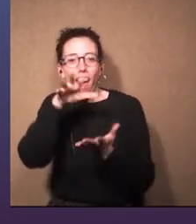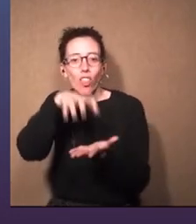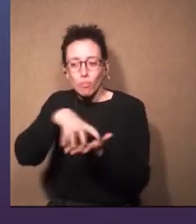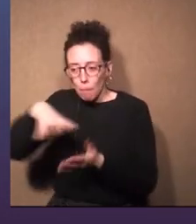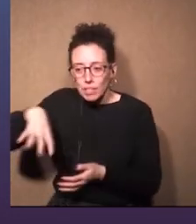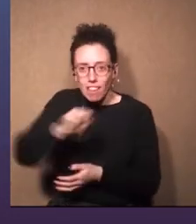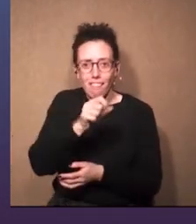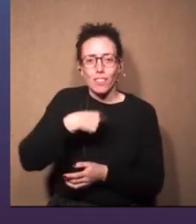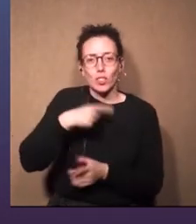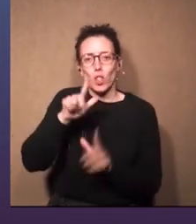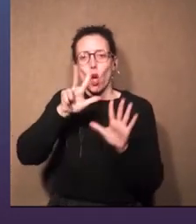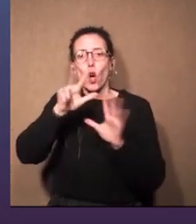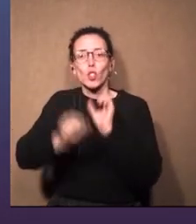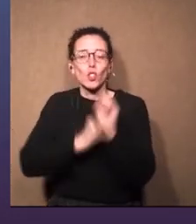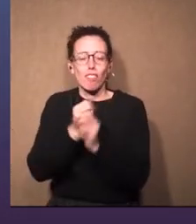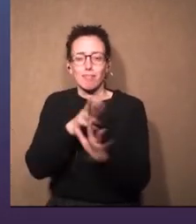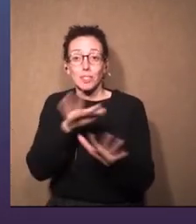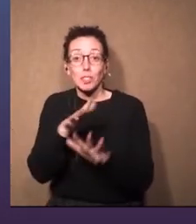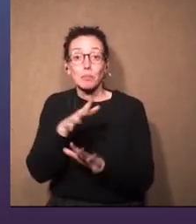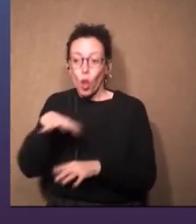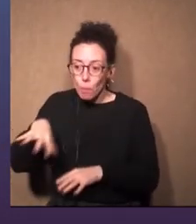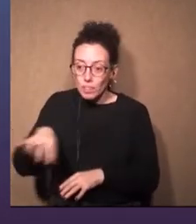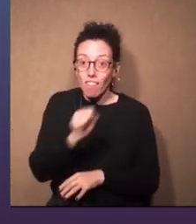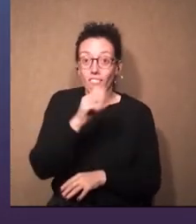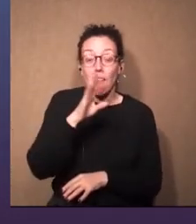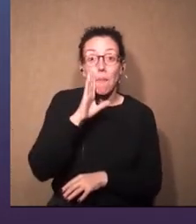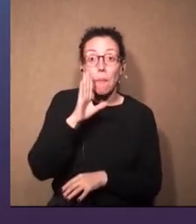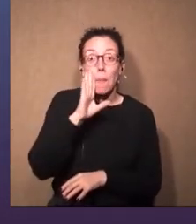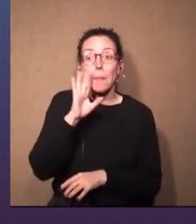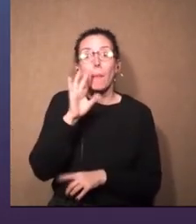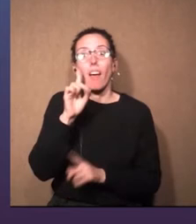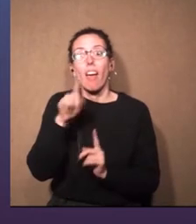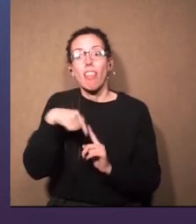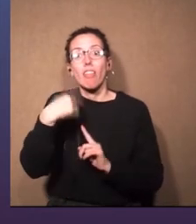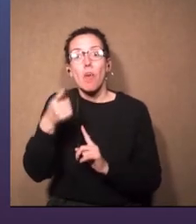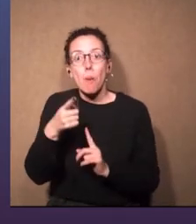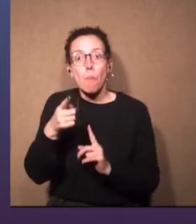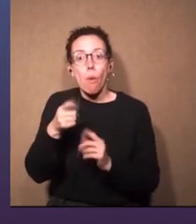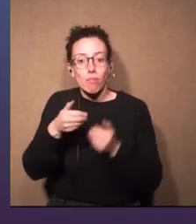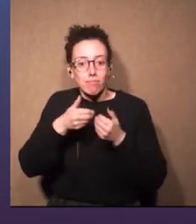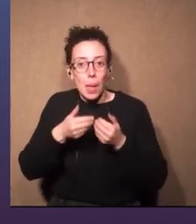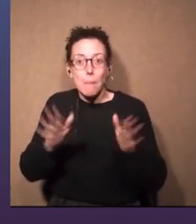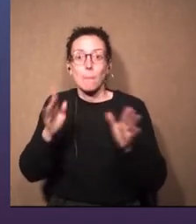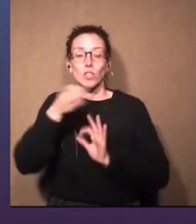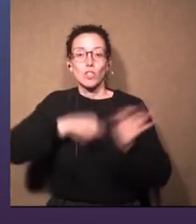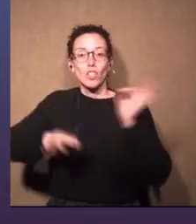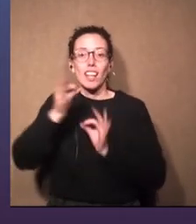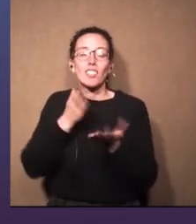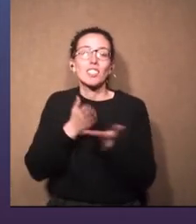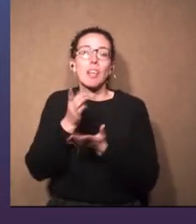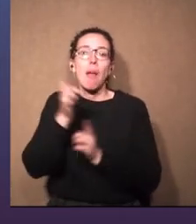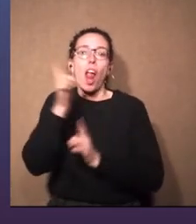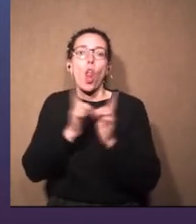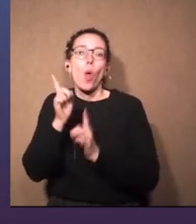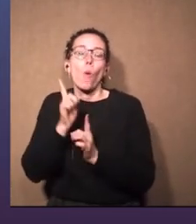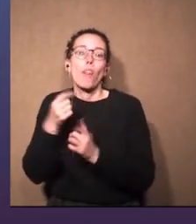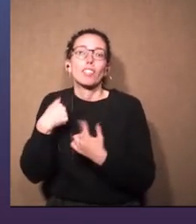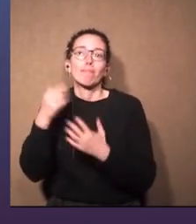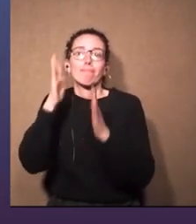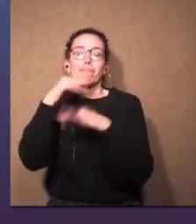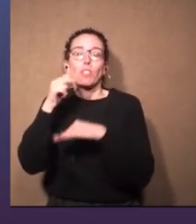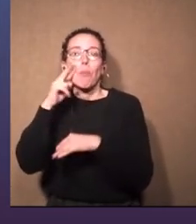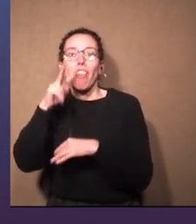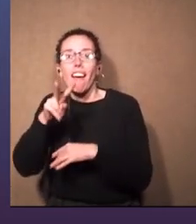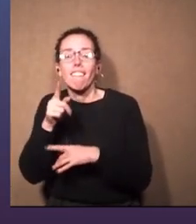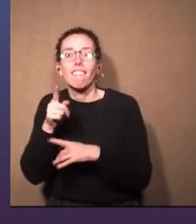yo tenía ocho años, nueve, y después de que se inauguró el teatro, siempre algunas obras que yo no podía ver,